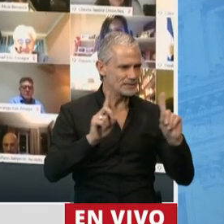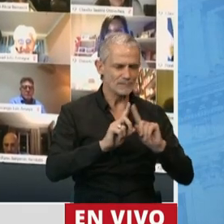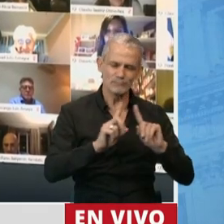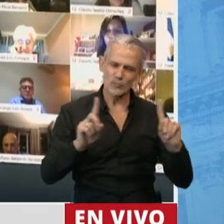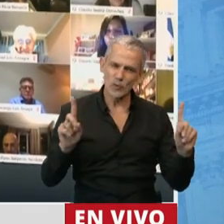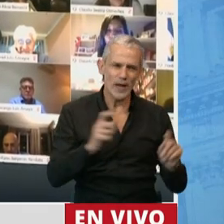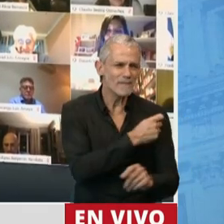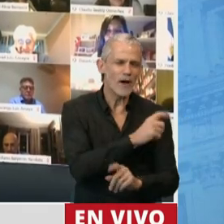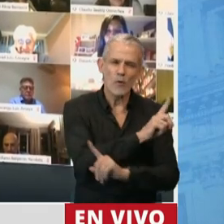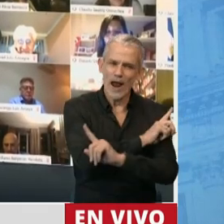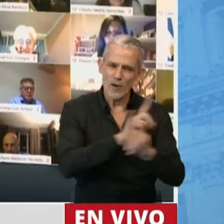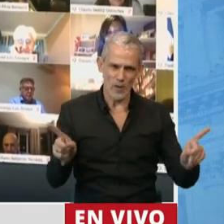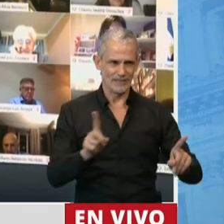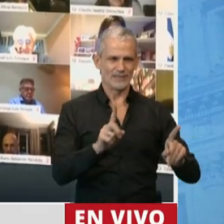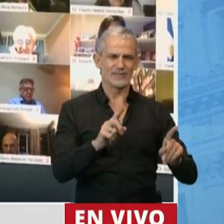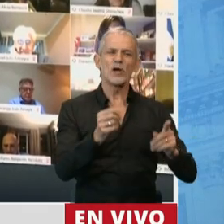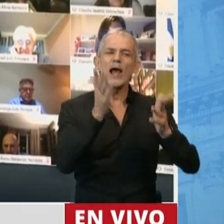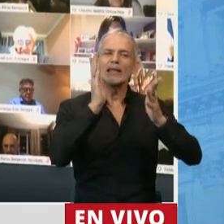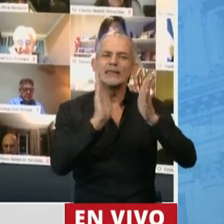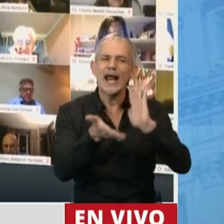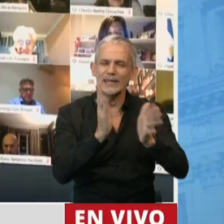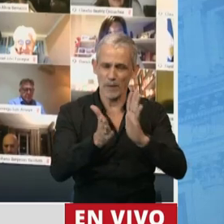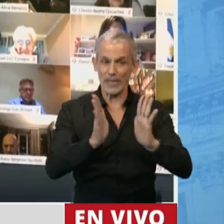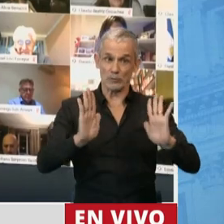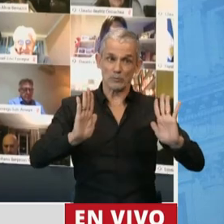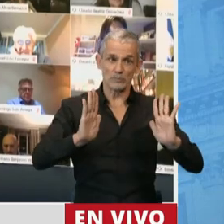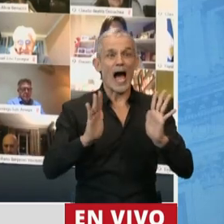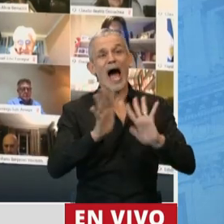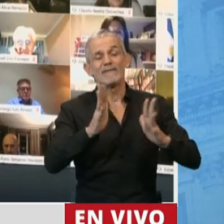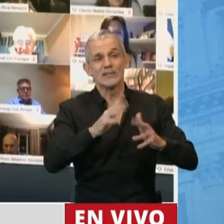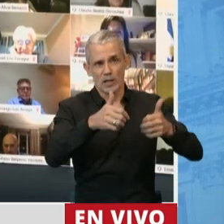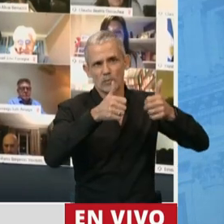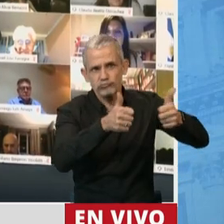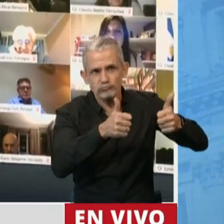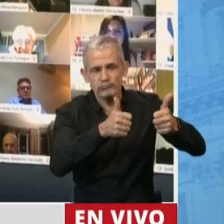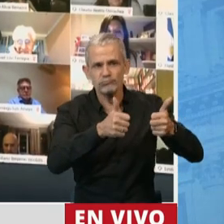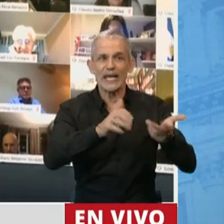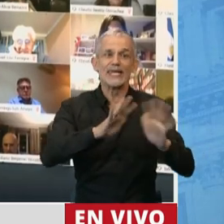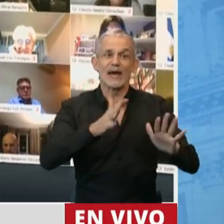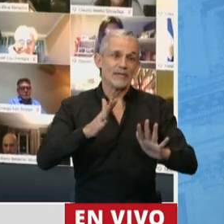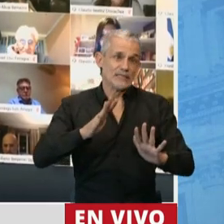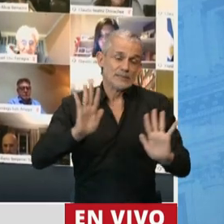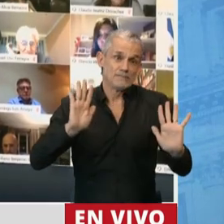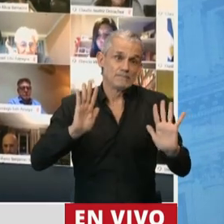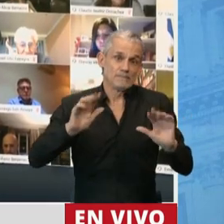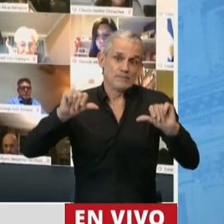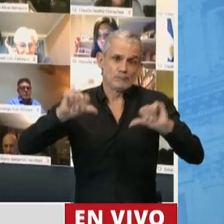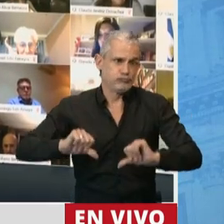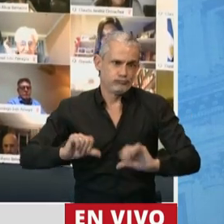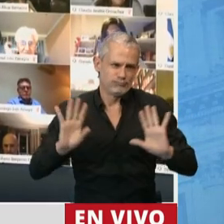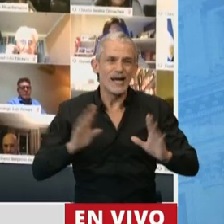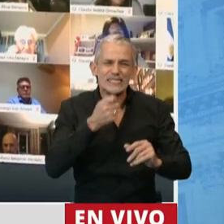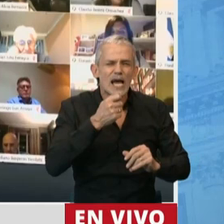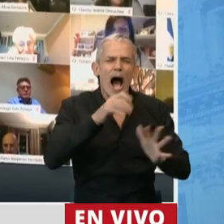sino que es un tratamiento que muchas veces sirve y en otros casos puede no. Pero si